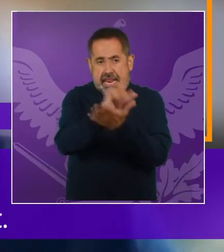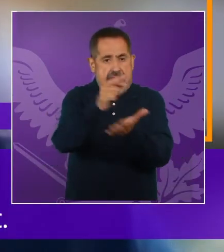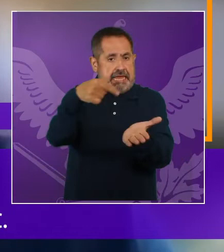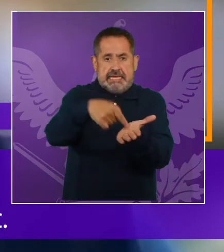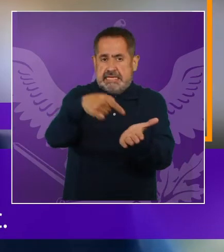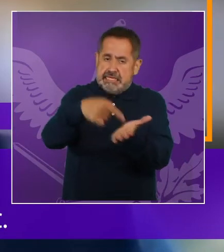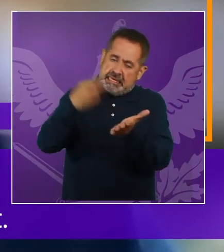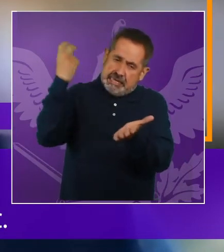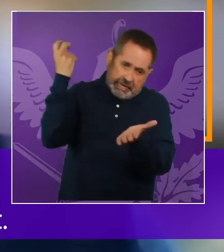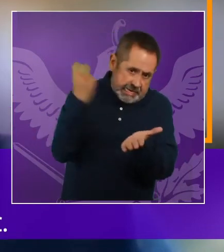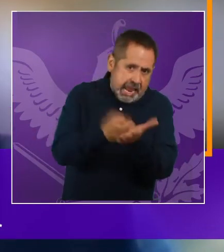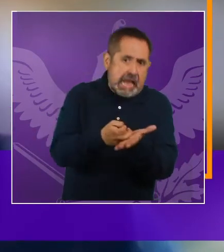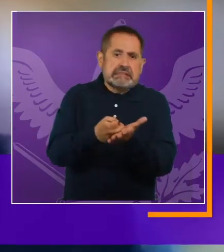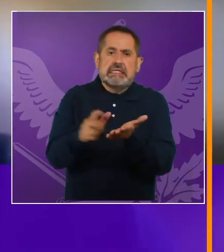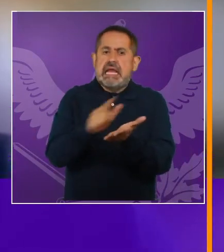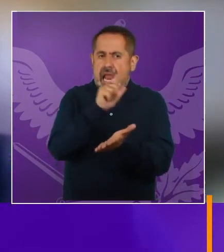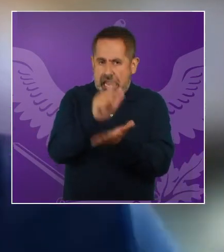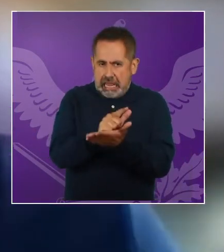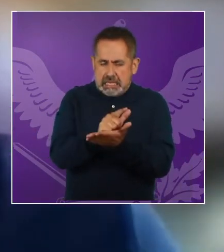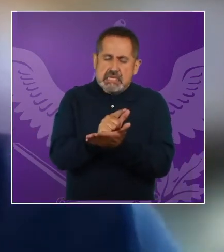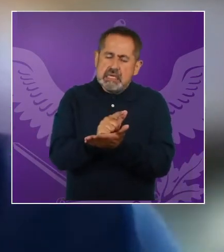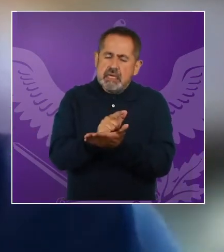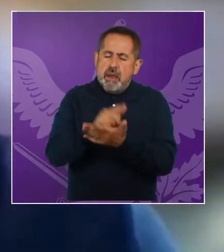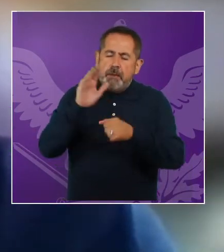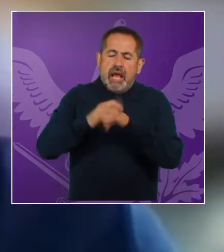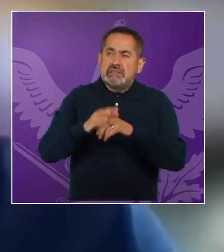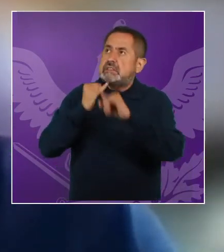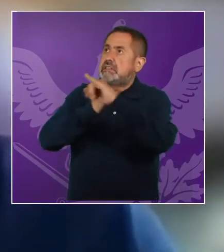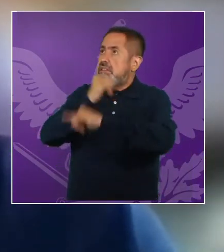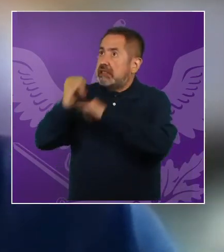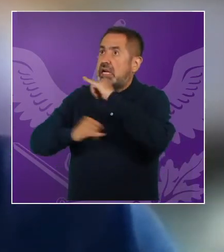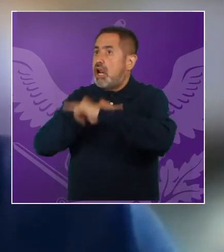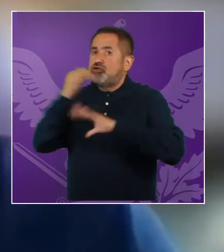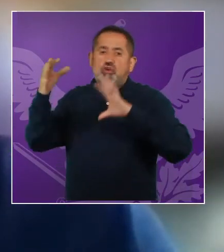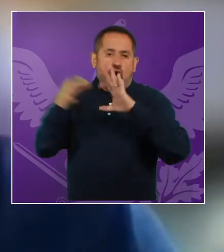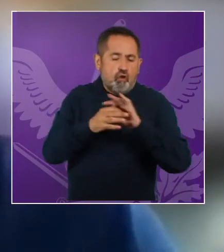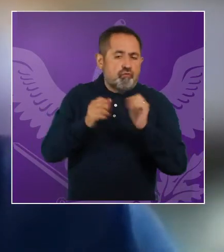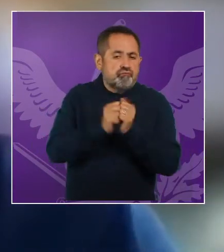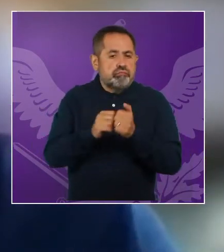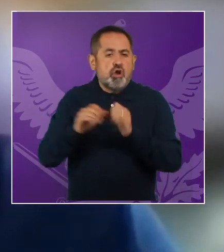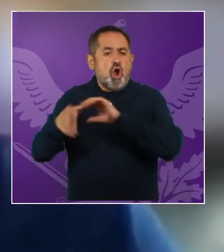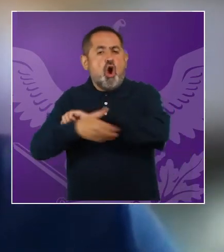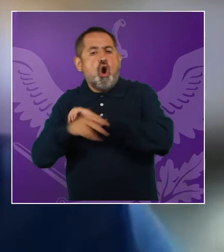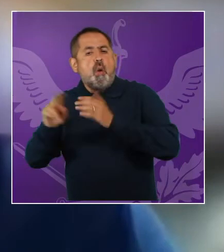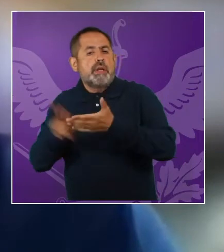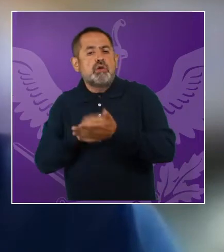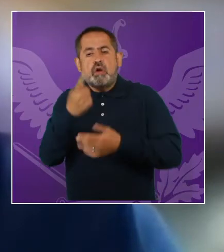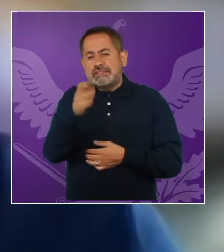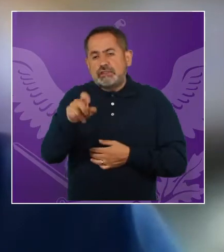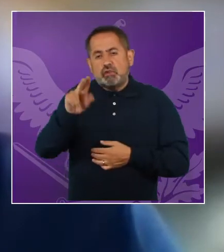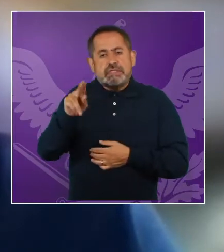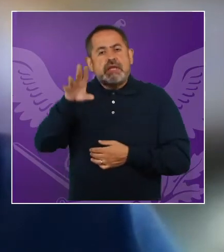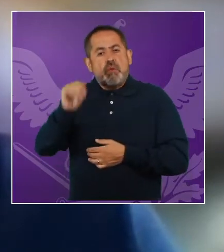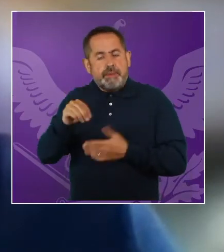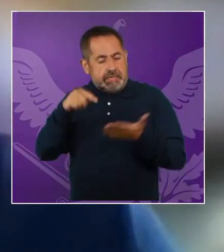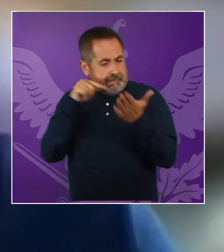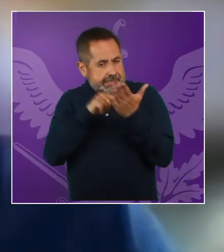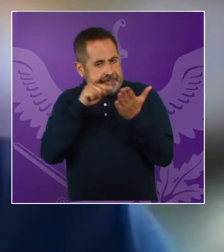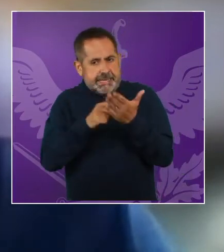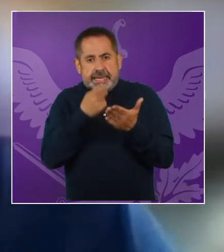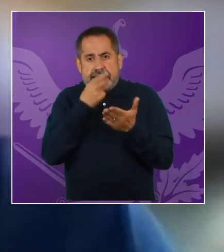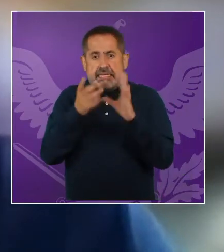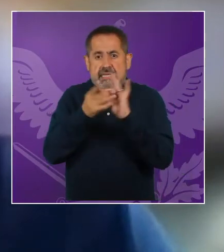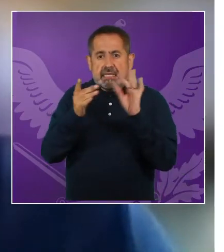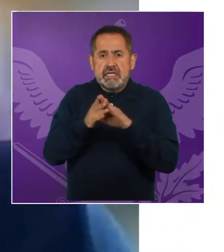de las leyes y hacer cumplir desde, desde un marco internacional como el convenio 189,